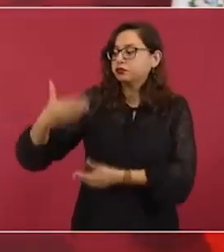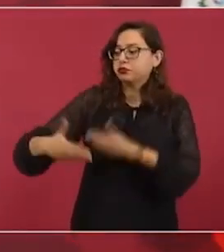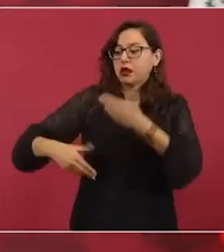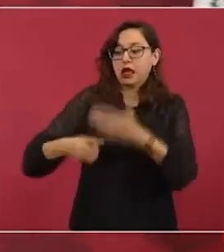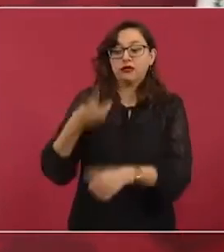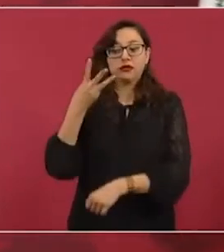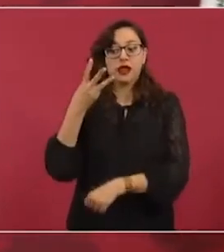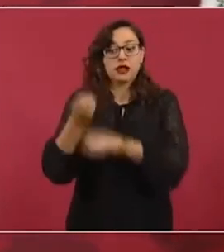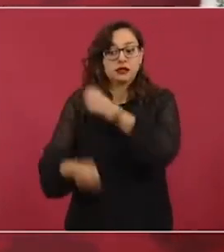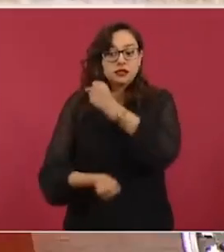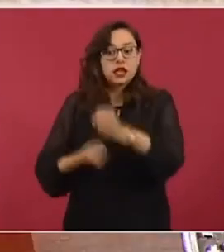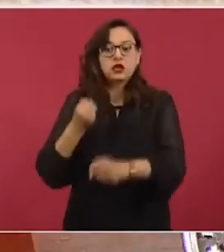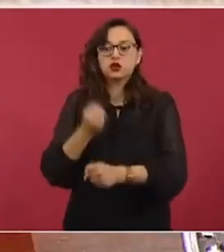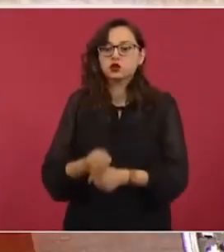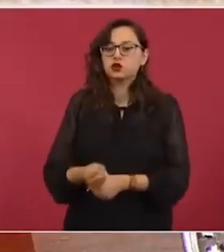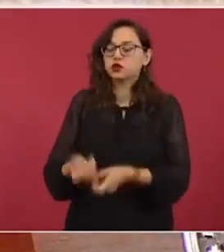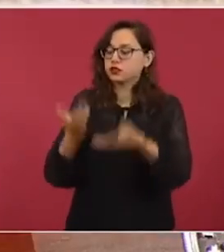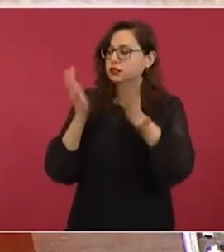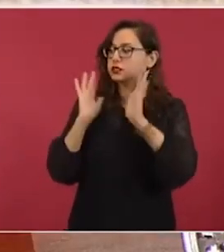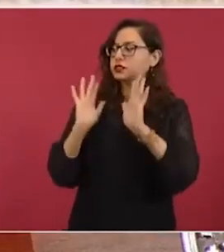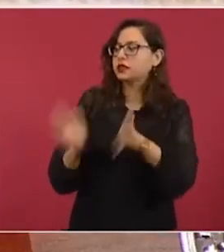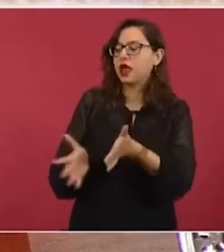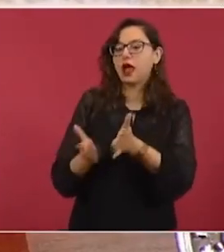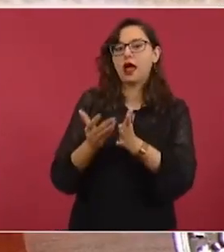resultados.